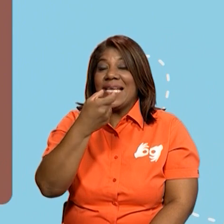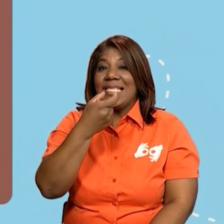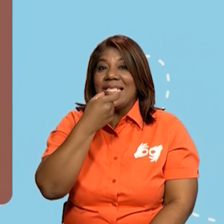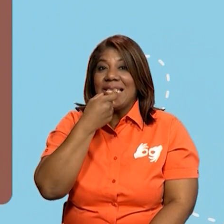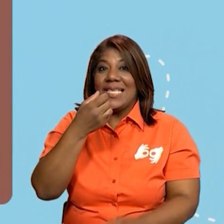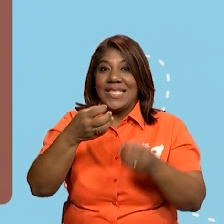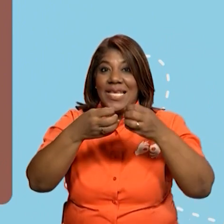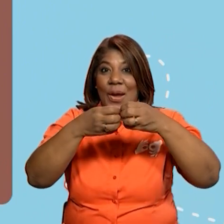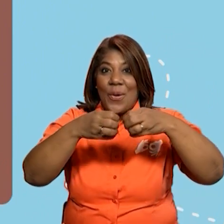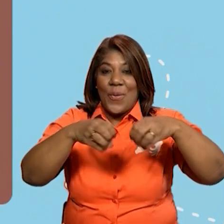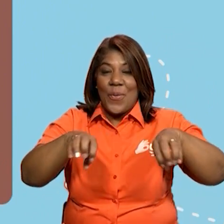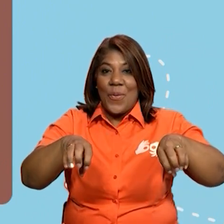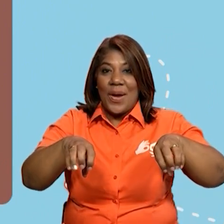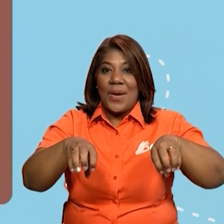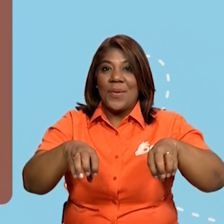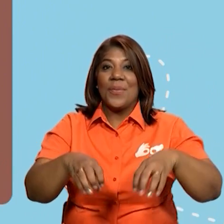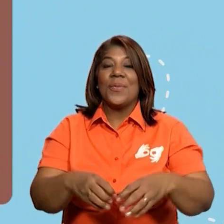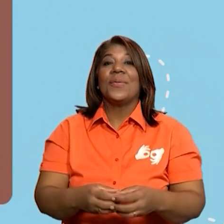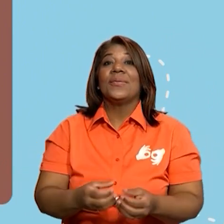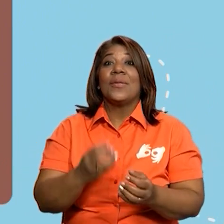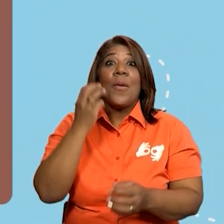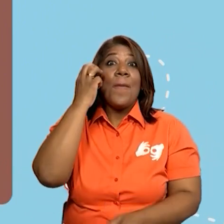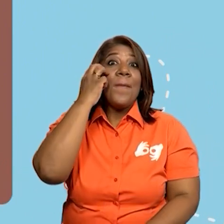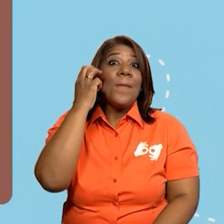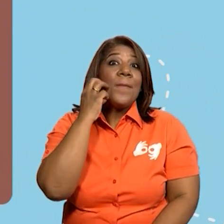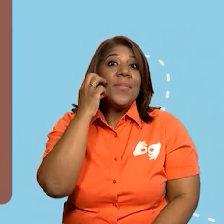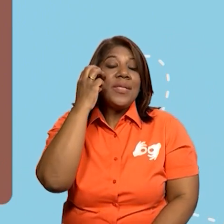huevos, piña,